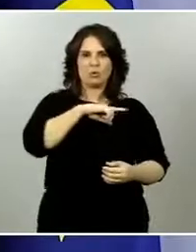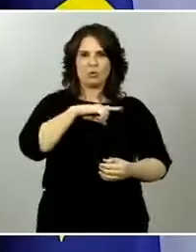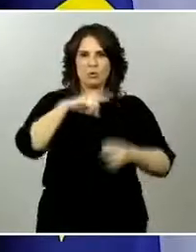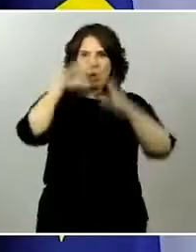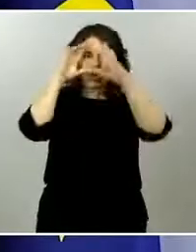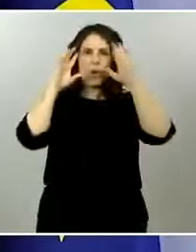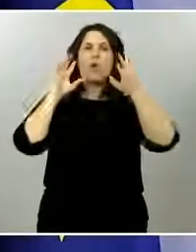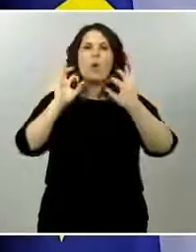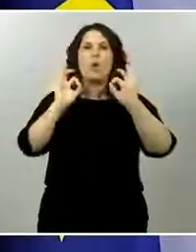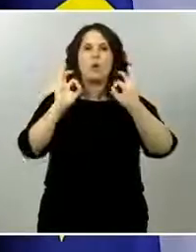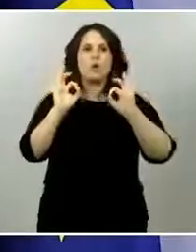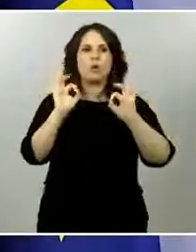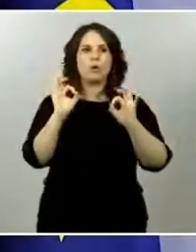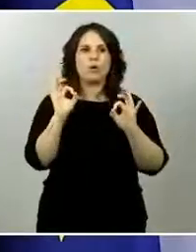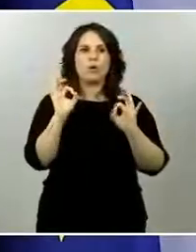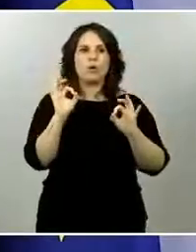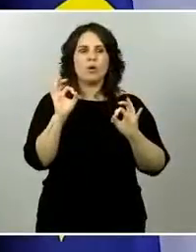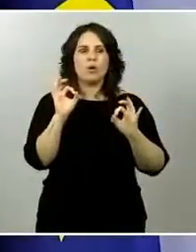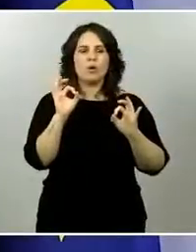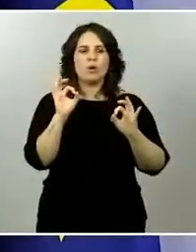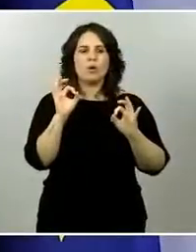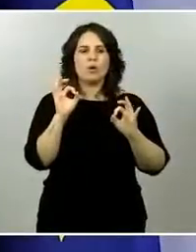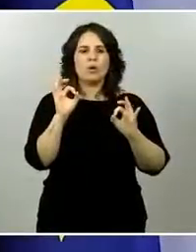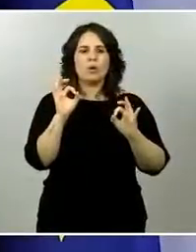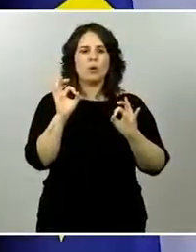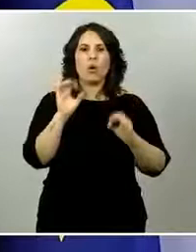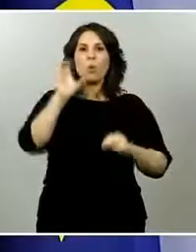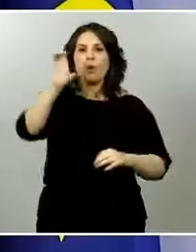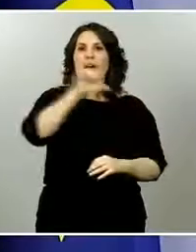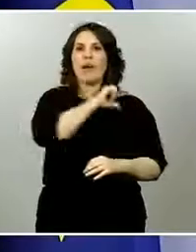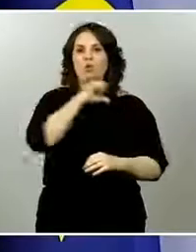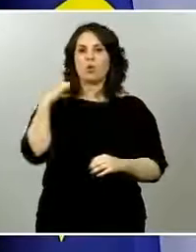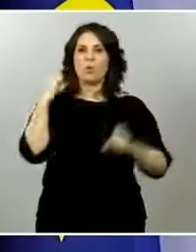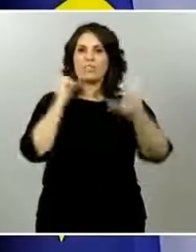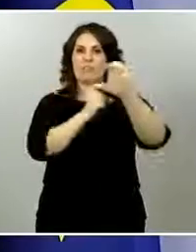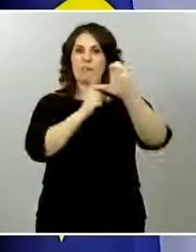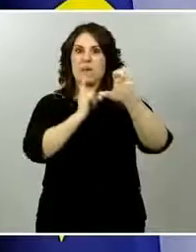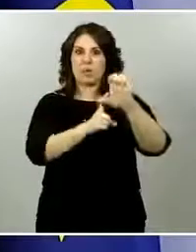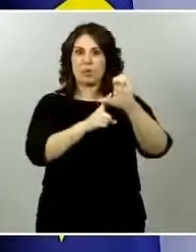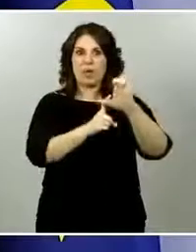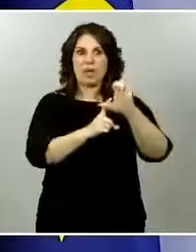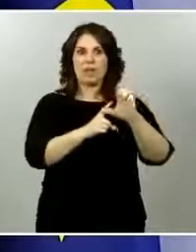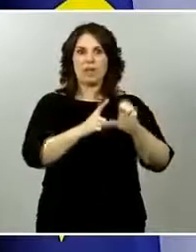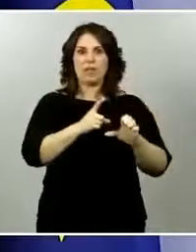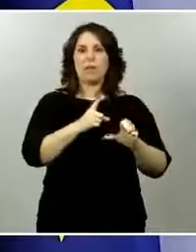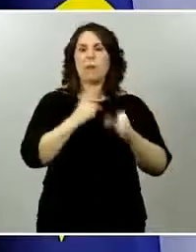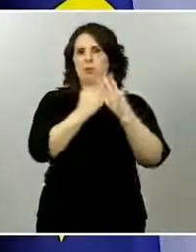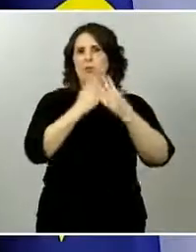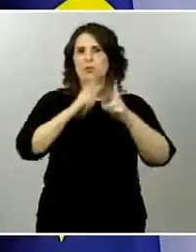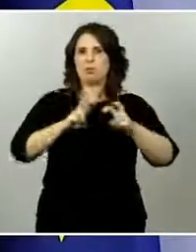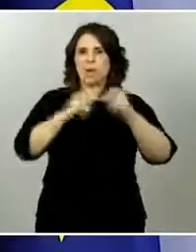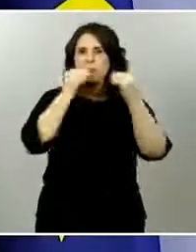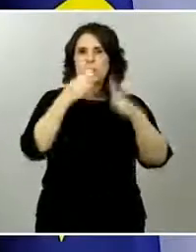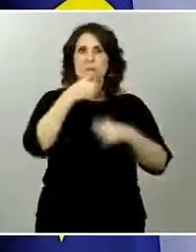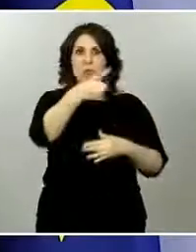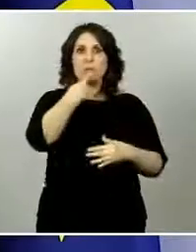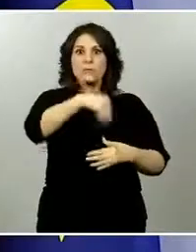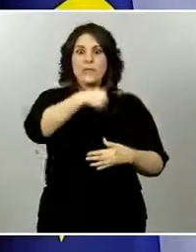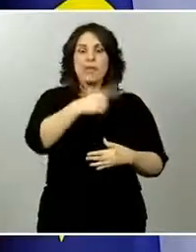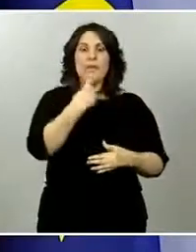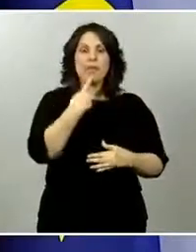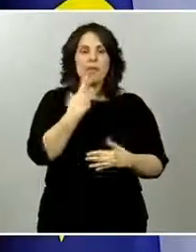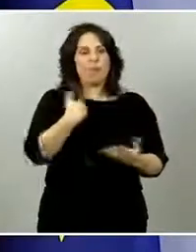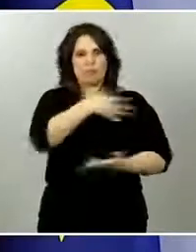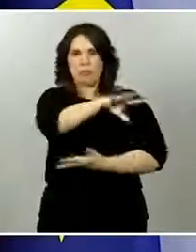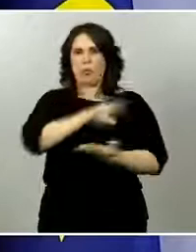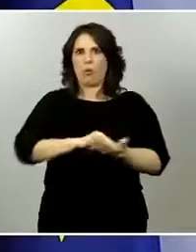Muchas gracias Muchas gracias David por sus preguntas bien atenderemos y estudiaremos como no puede ser de otra manera las peticiones que